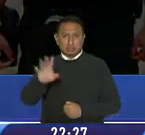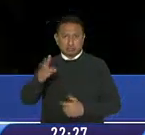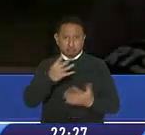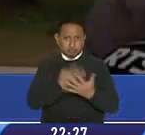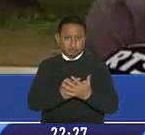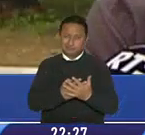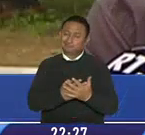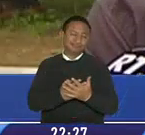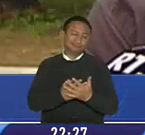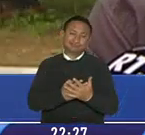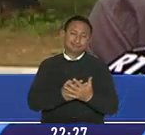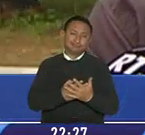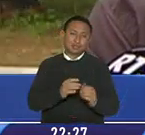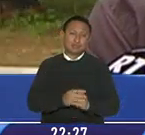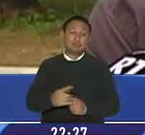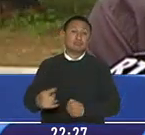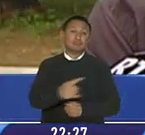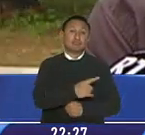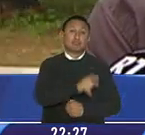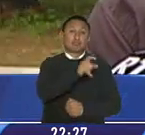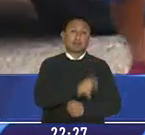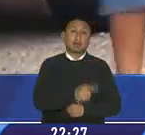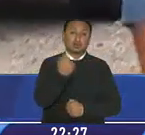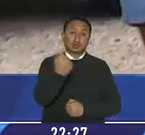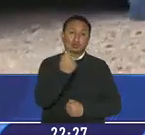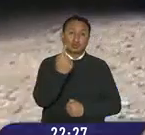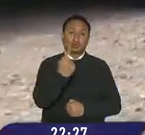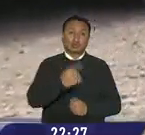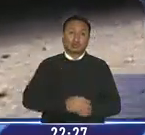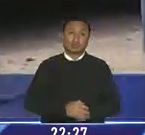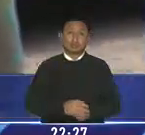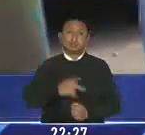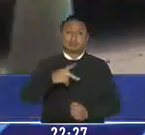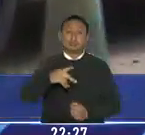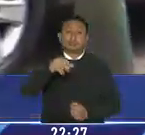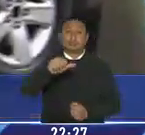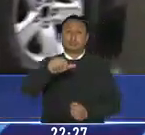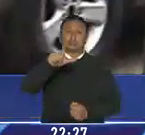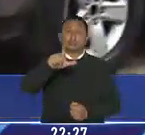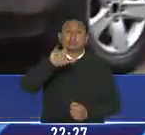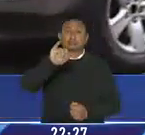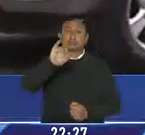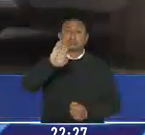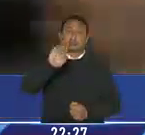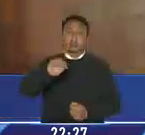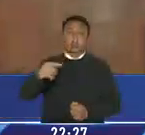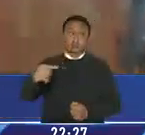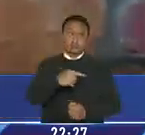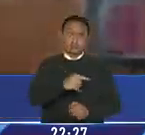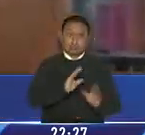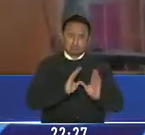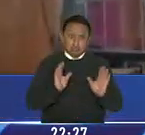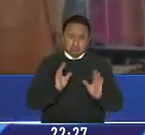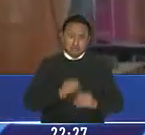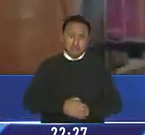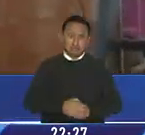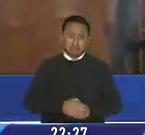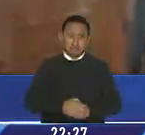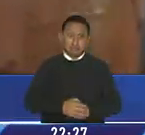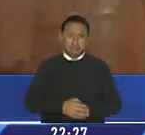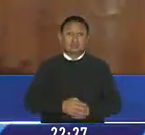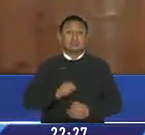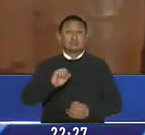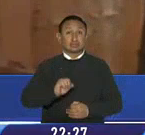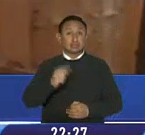no hubo detenidos porque lo encontramos al señor solamente Calif G nada tiene que ver con el secuestrado si con la